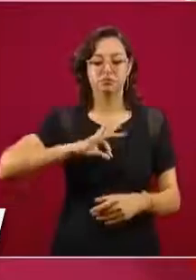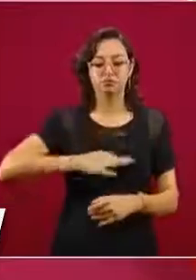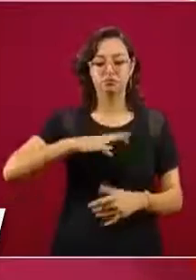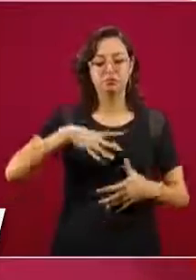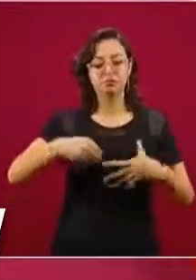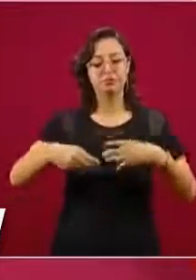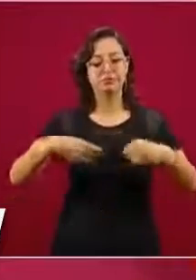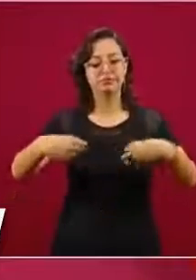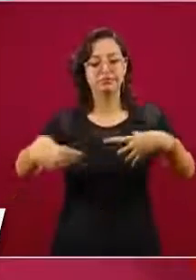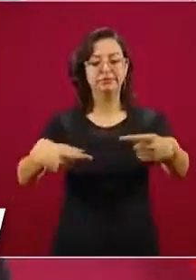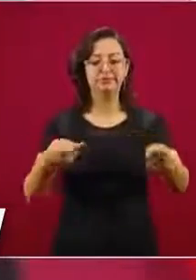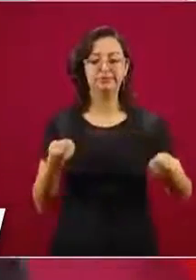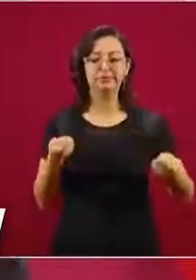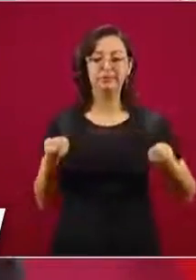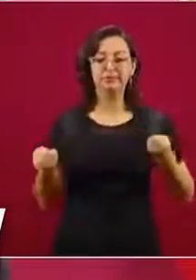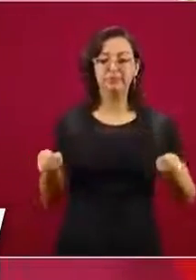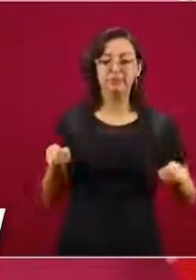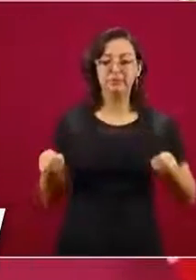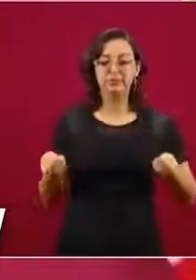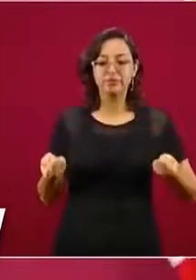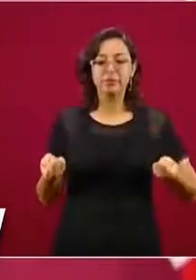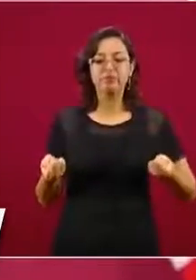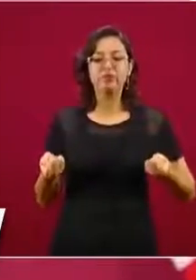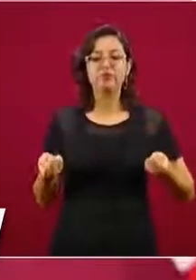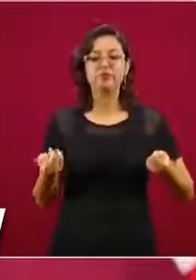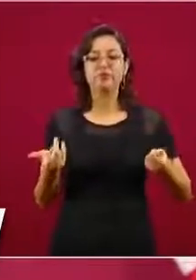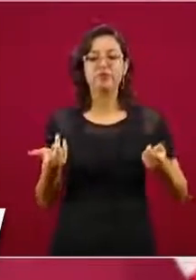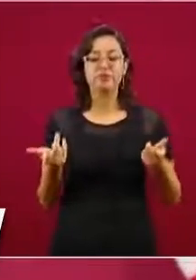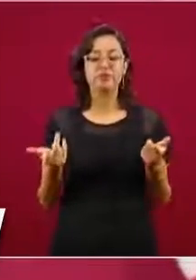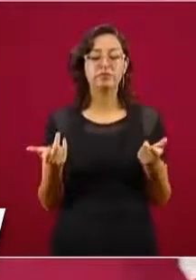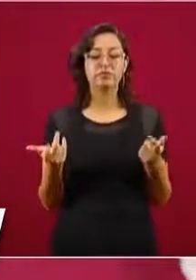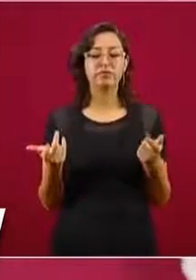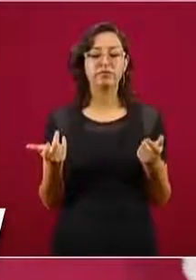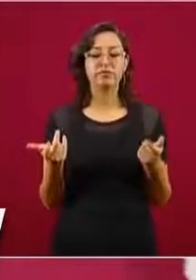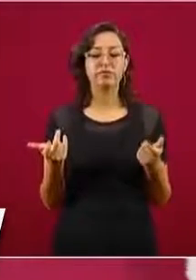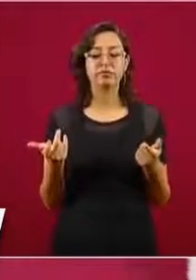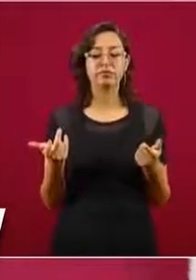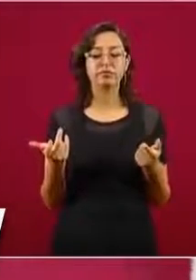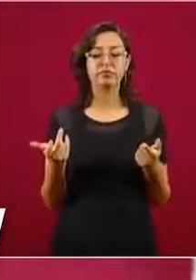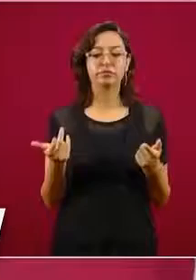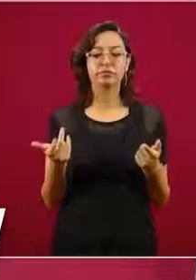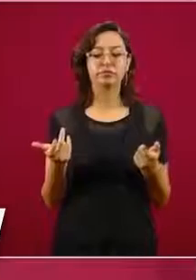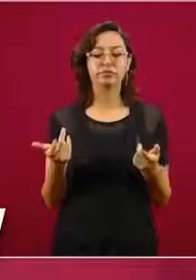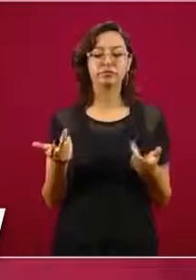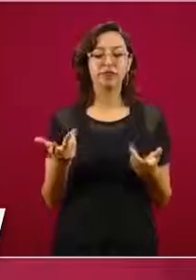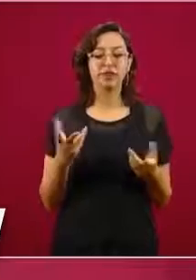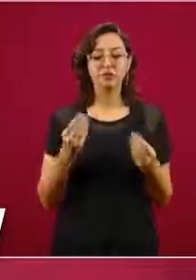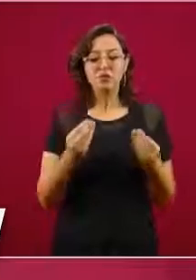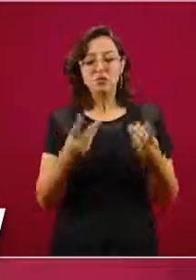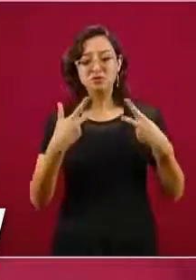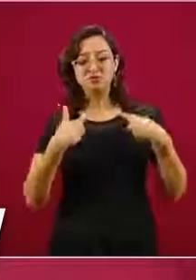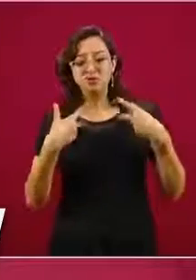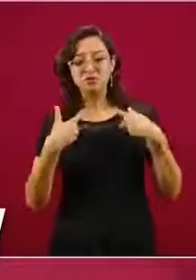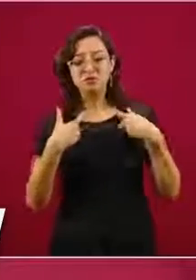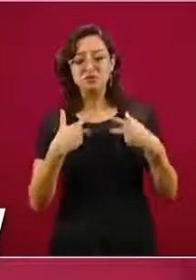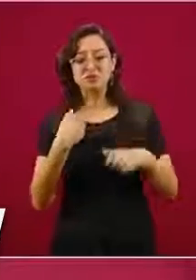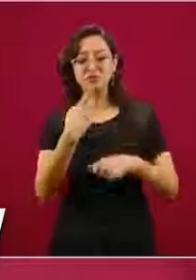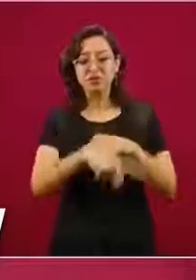que no haya muchos afectados,